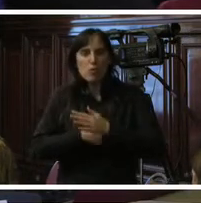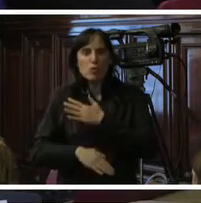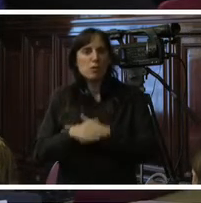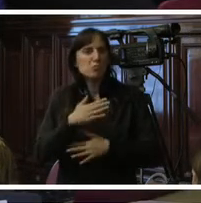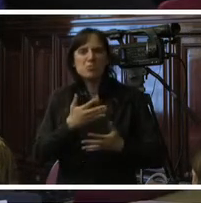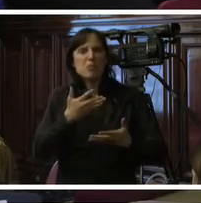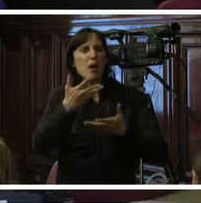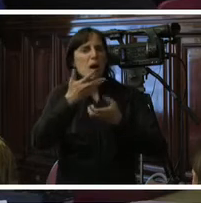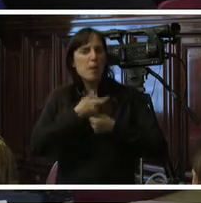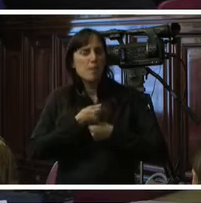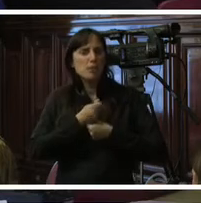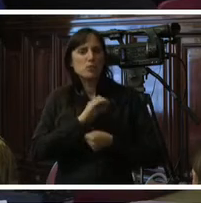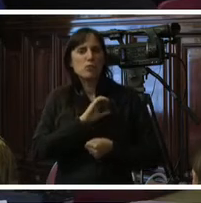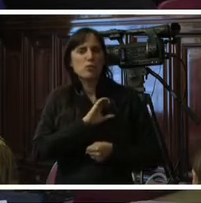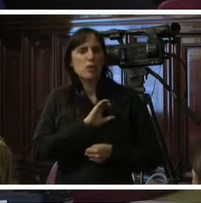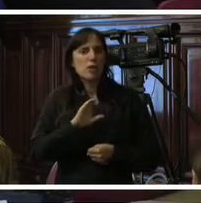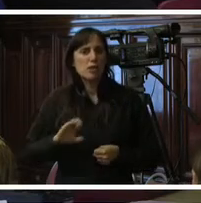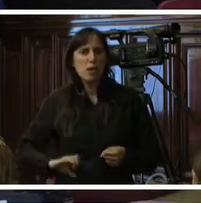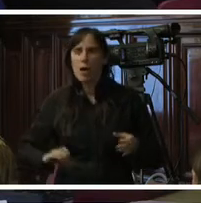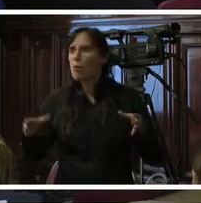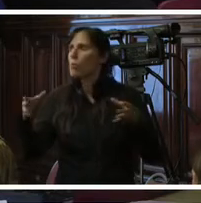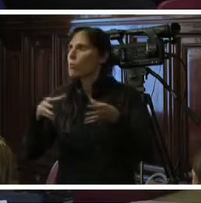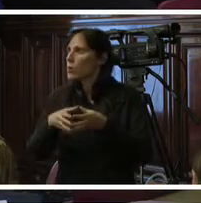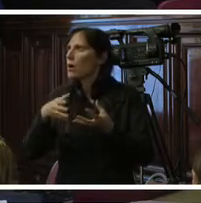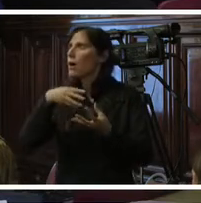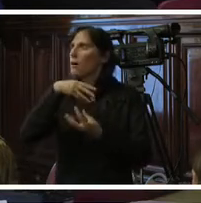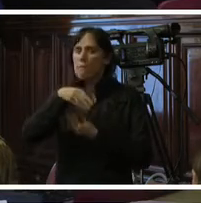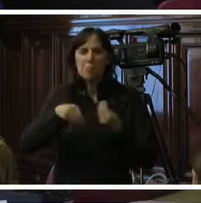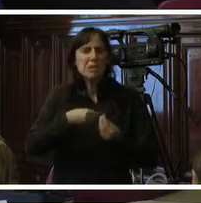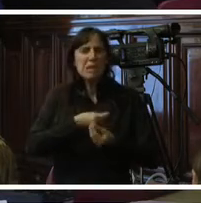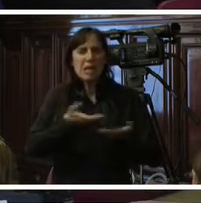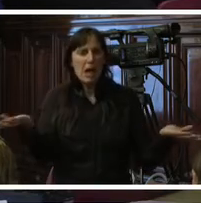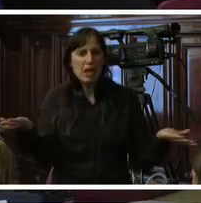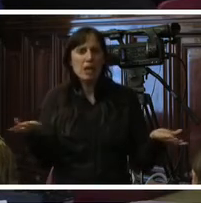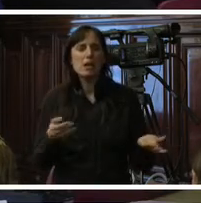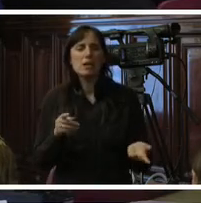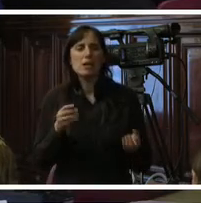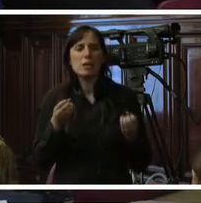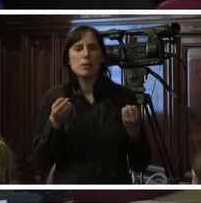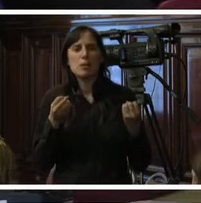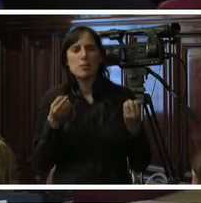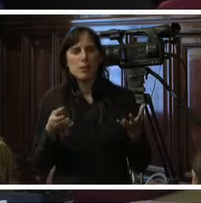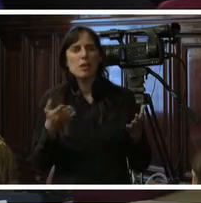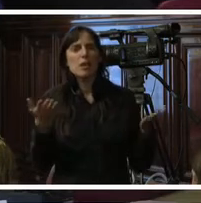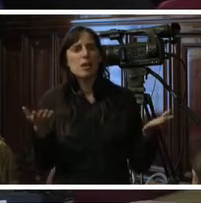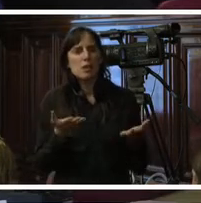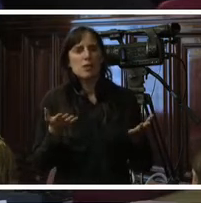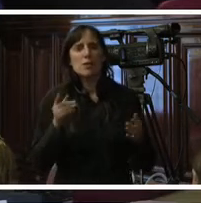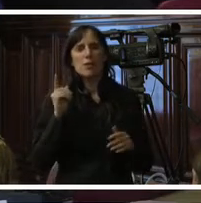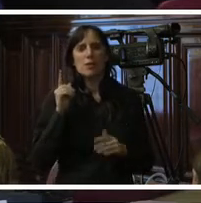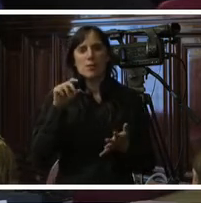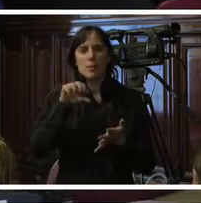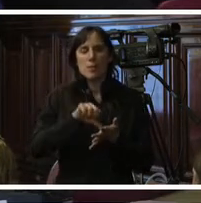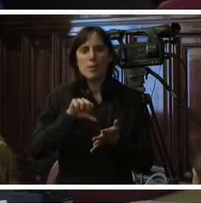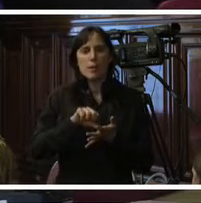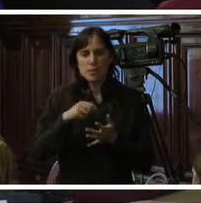los apoyos adecuados de la comunidad a la familia el Estado lo que hemos determinado en los países a los cuales